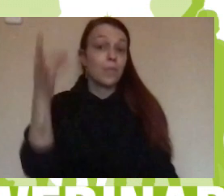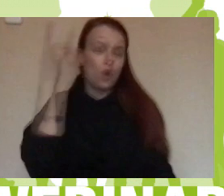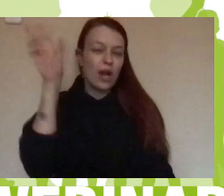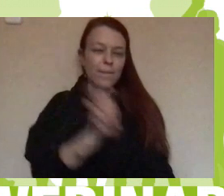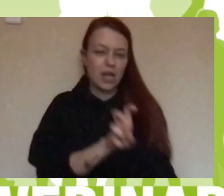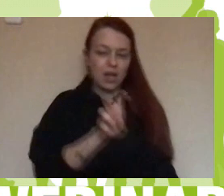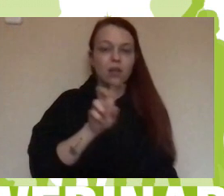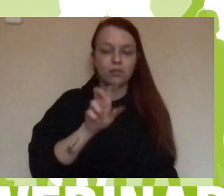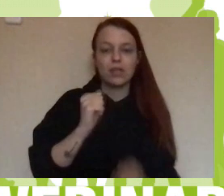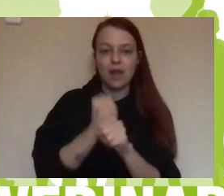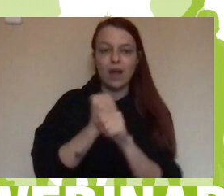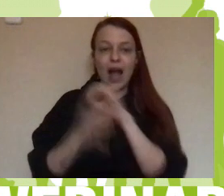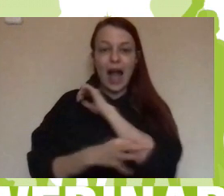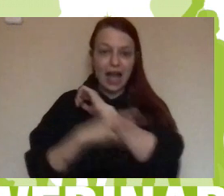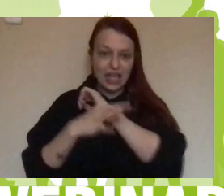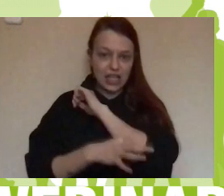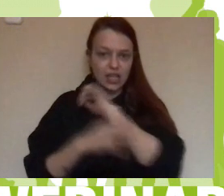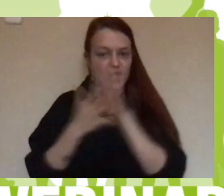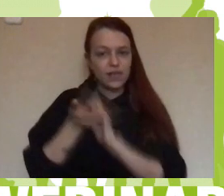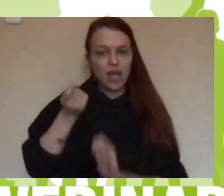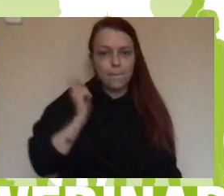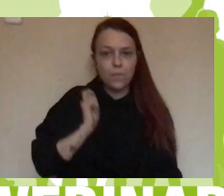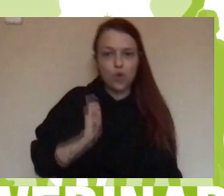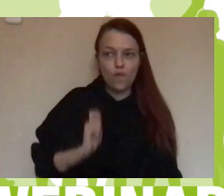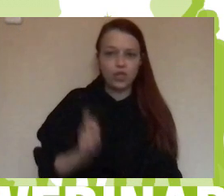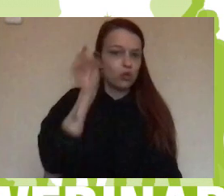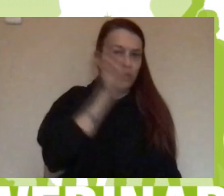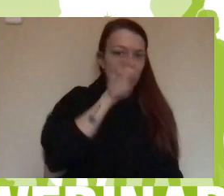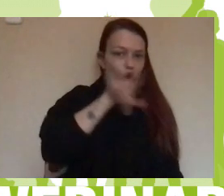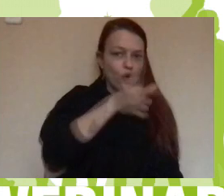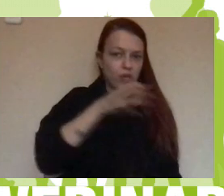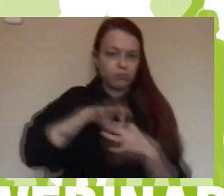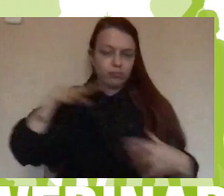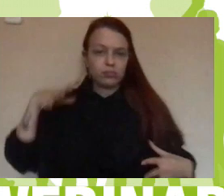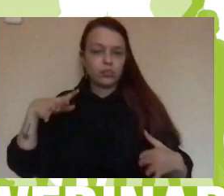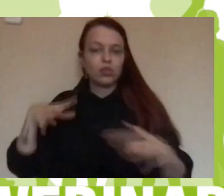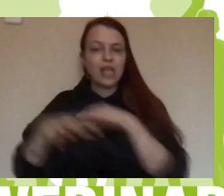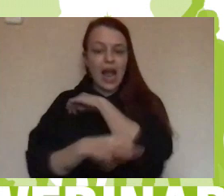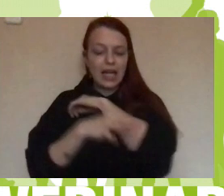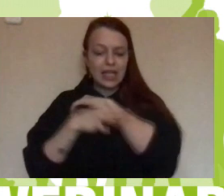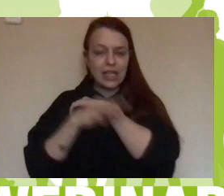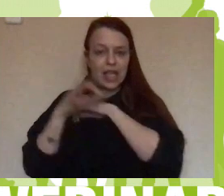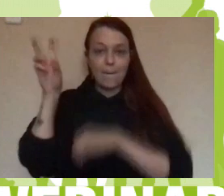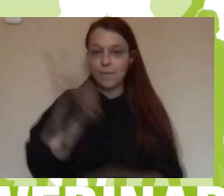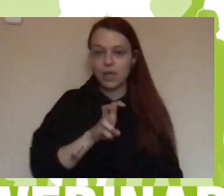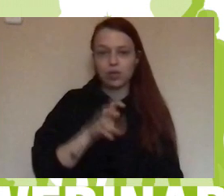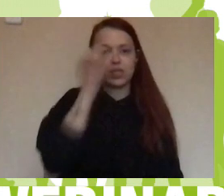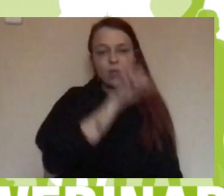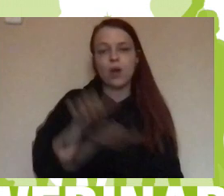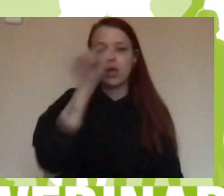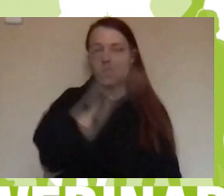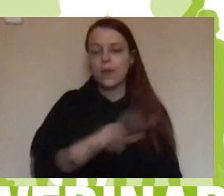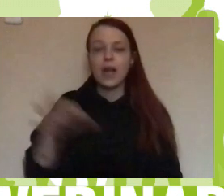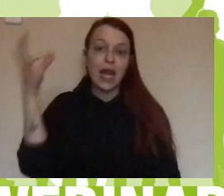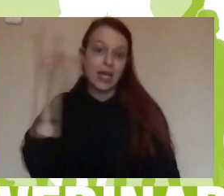es decir, una persona con una profesión ajena al mundo docente, se reunía semanalmente con ellas y les